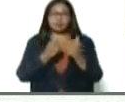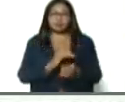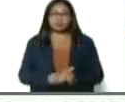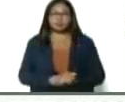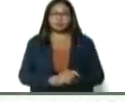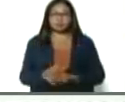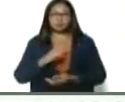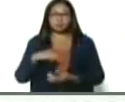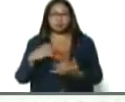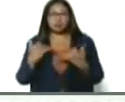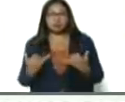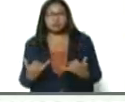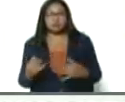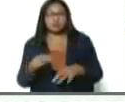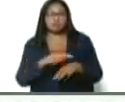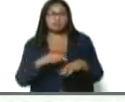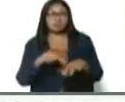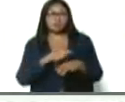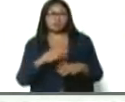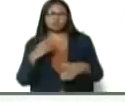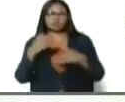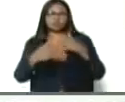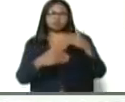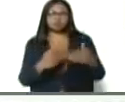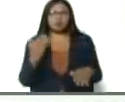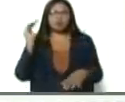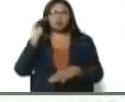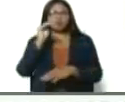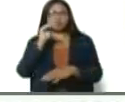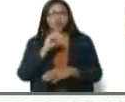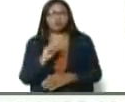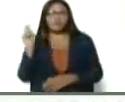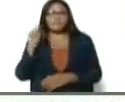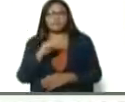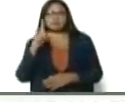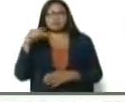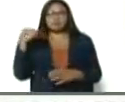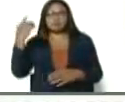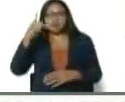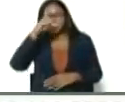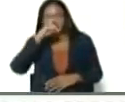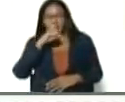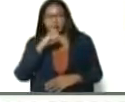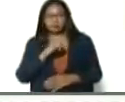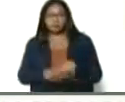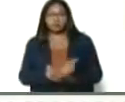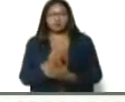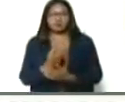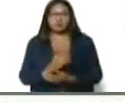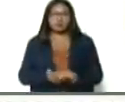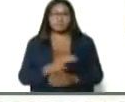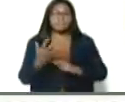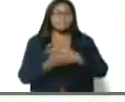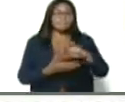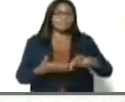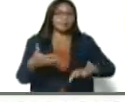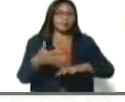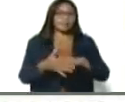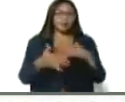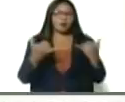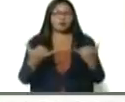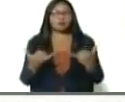tiempo y de los tiempos que están por venir, de los meses y años por venir, es uno de los problemas principales,